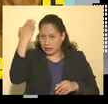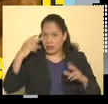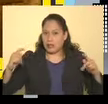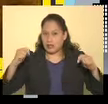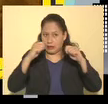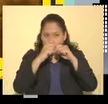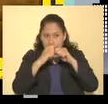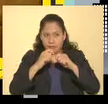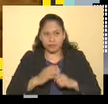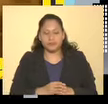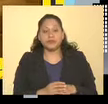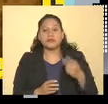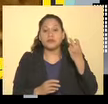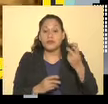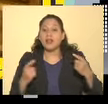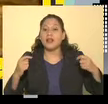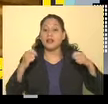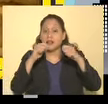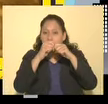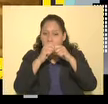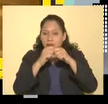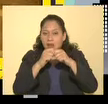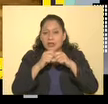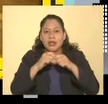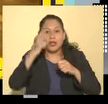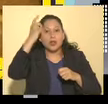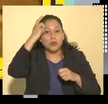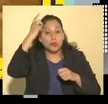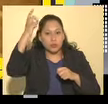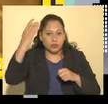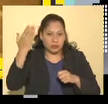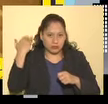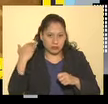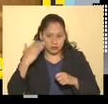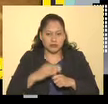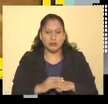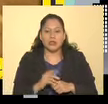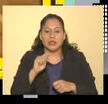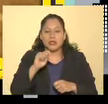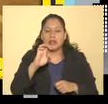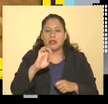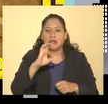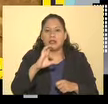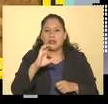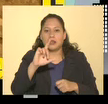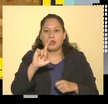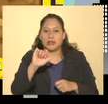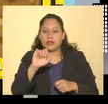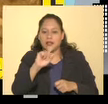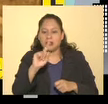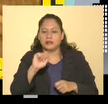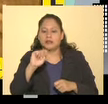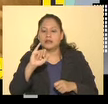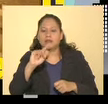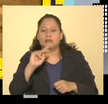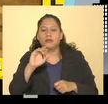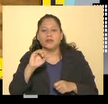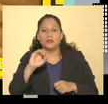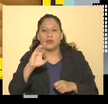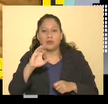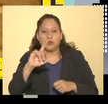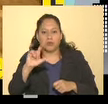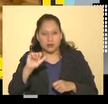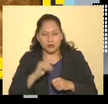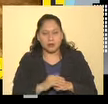Este templo fue de una deidad de Tezcatlipoca. Y dios